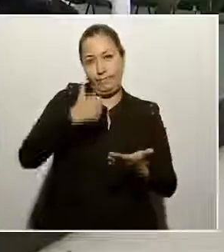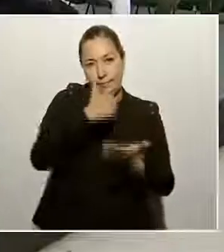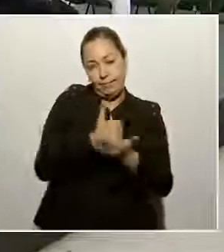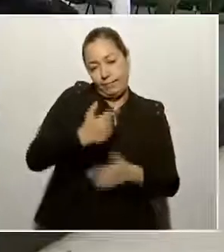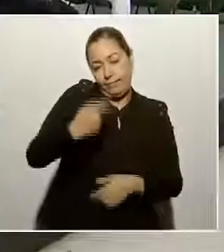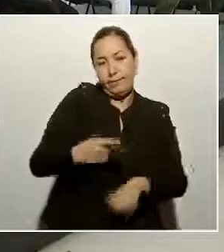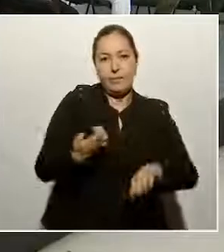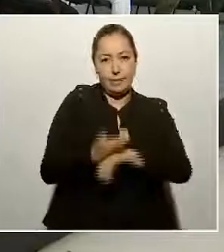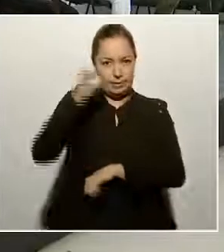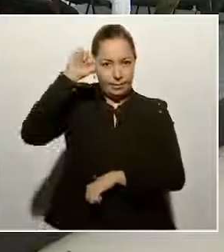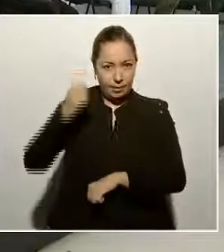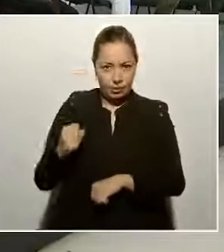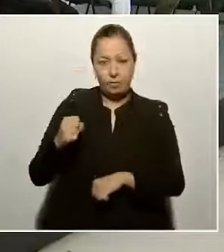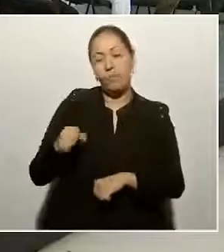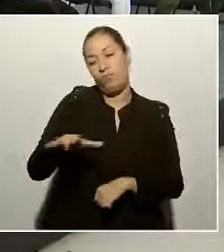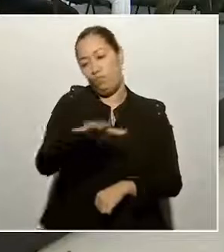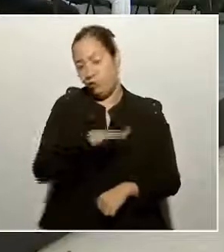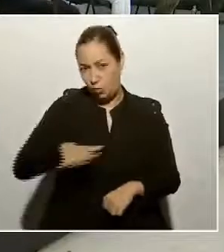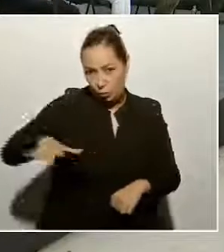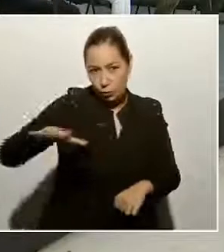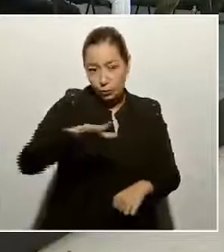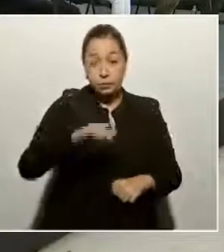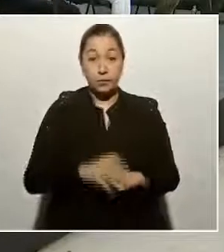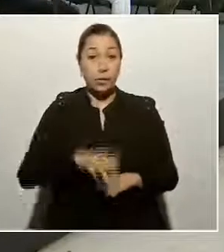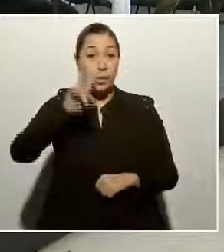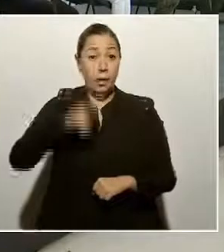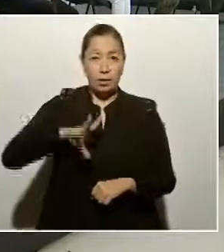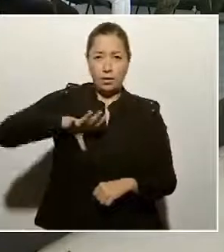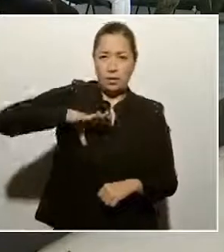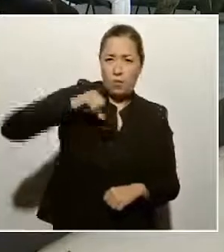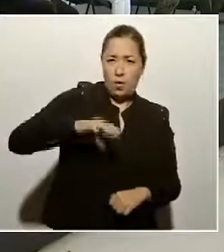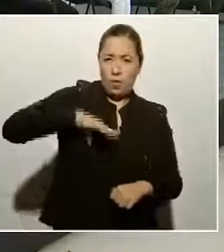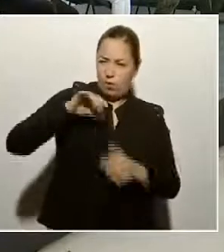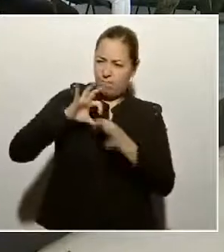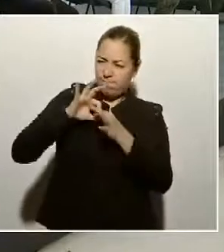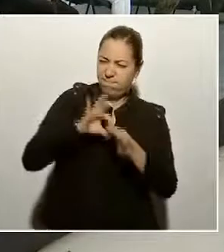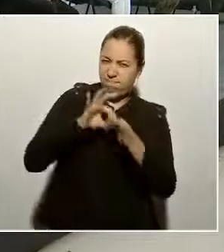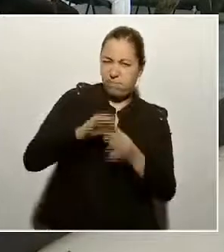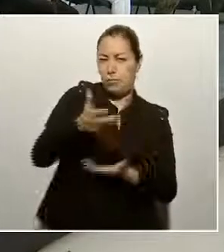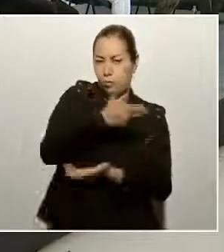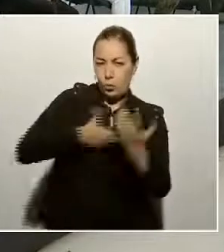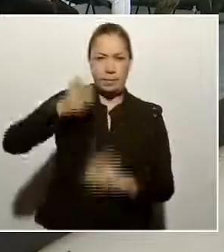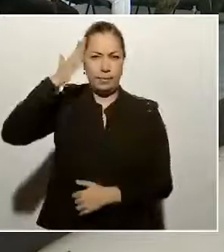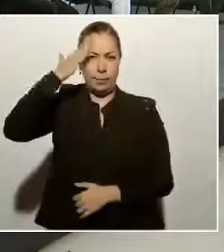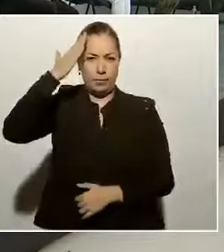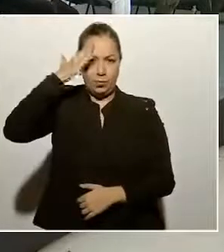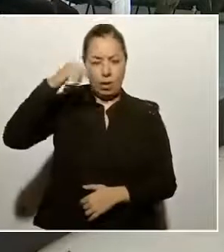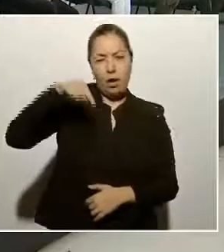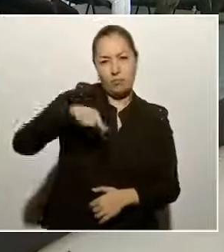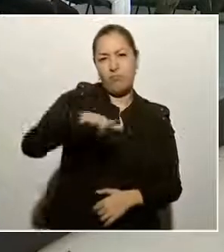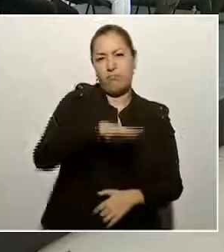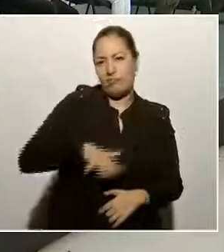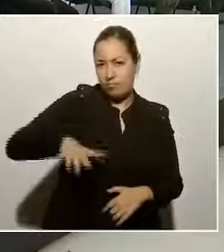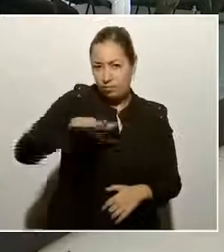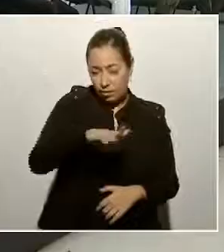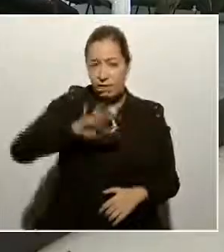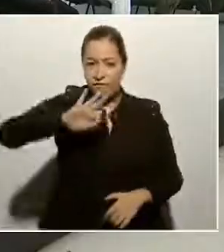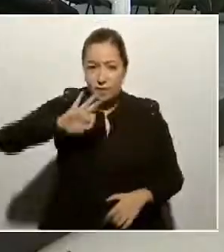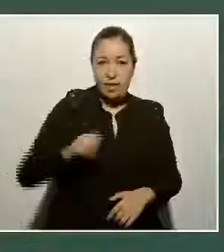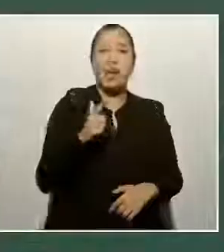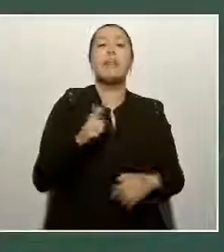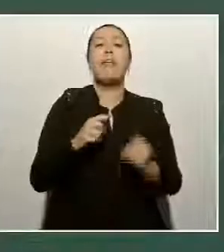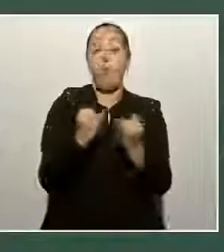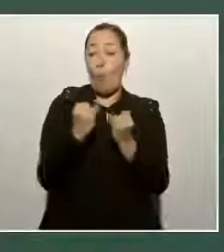Son una suma de esfuerzos en donde participa el titular del Ejecutivo Federal, las instancias de seguridad del Estado